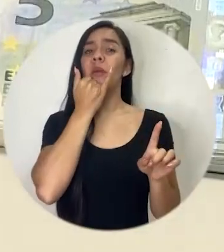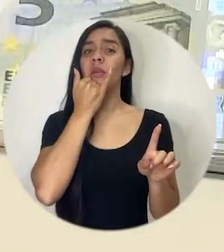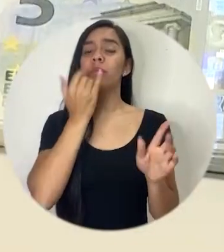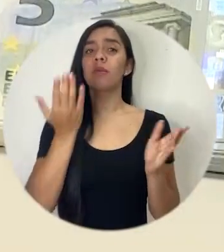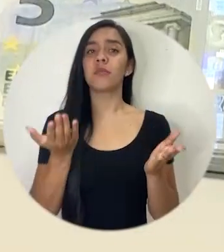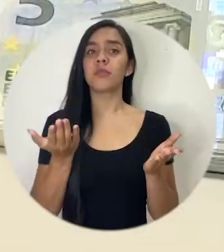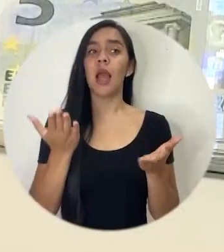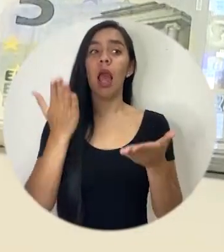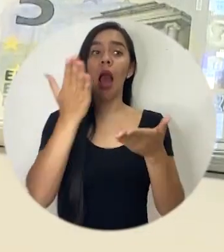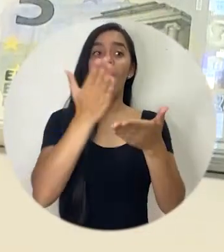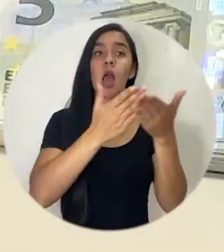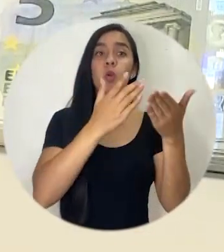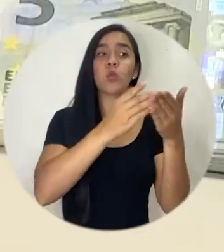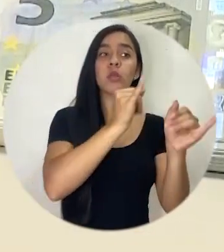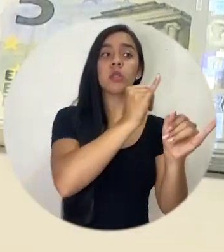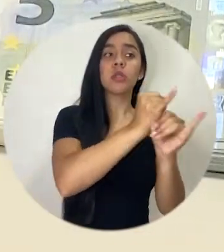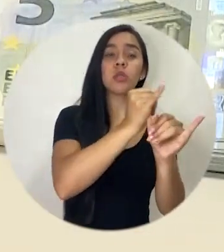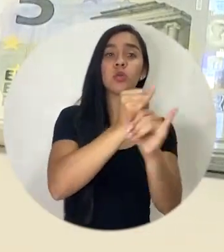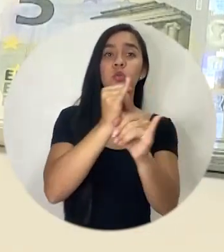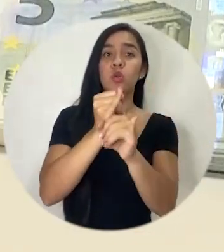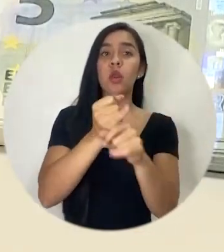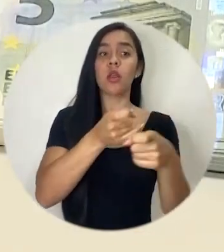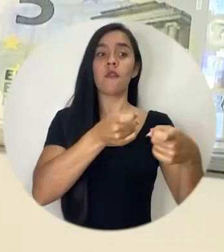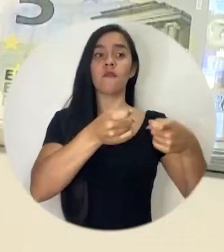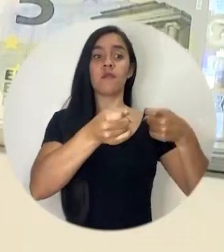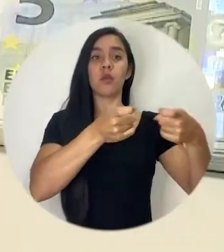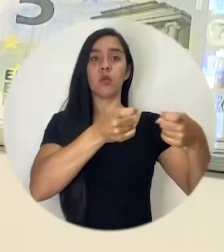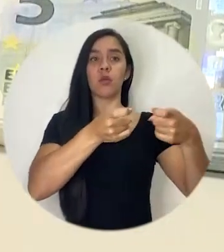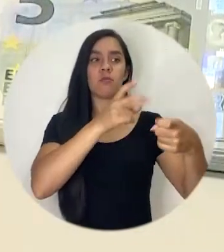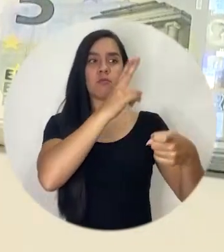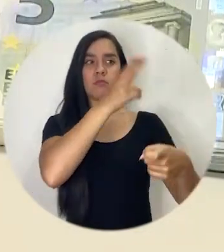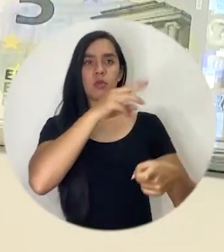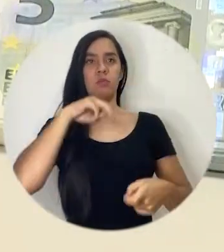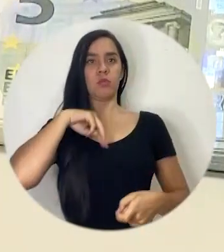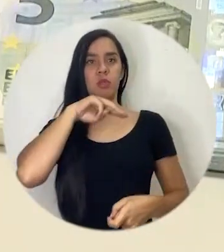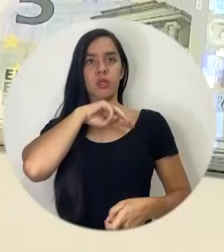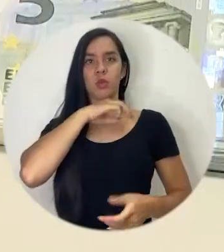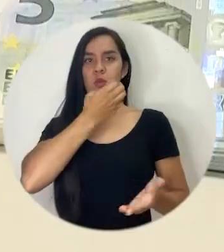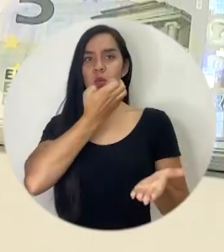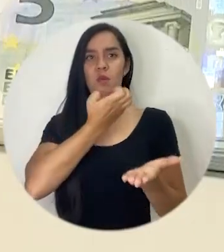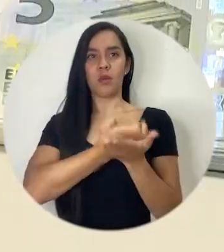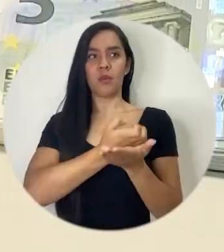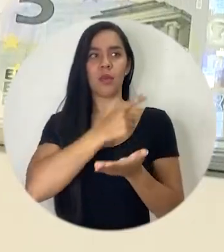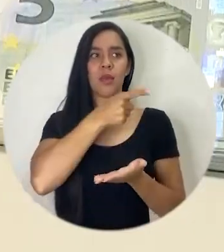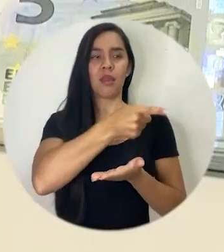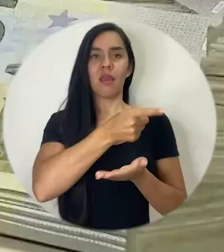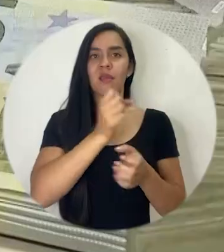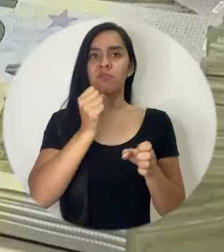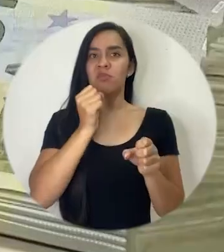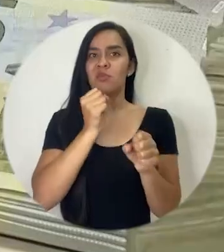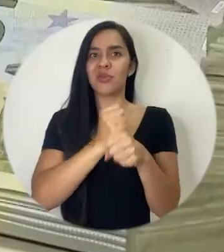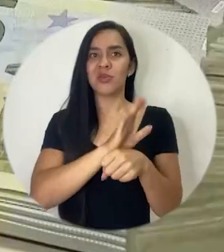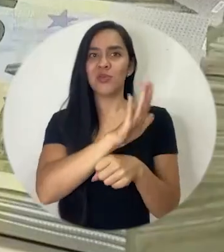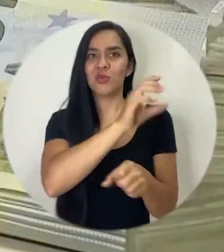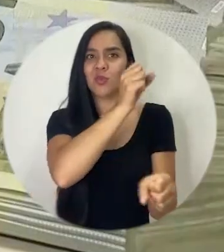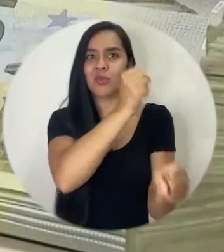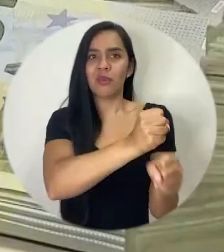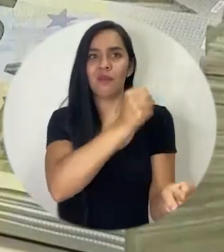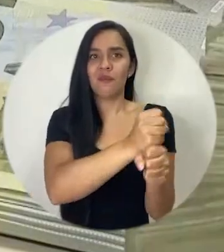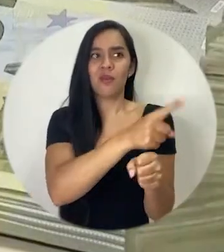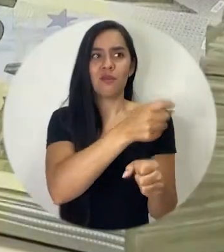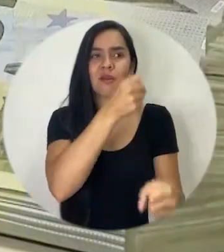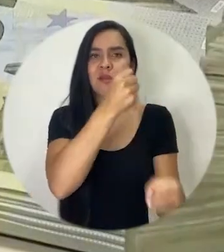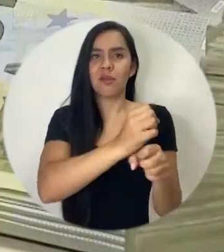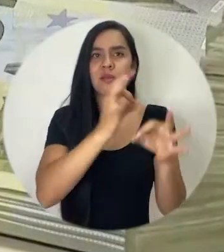organismos regulatorios y digo el mismo ministerio de economía que no está haciendo la tarea que debería estar